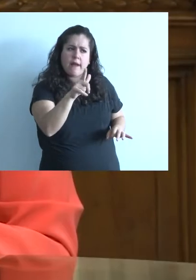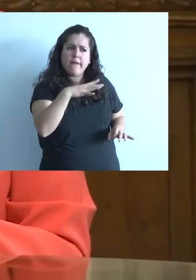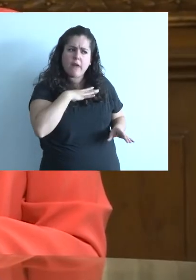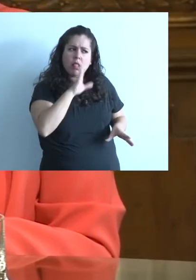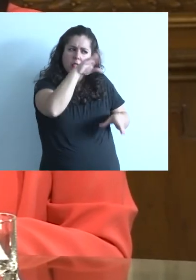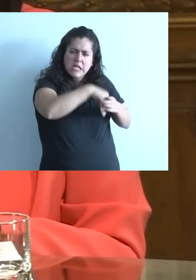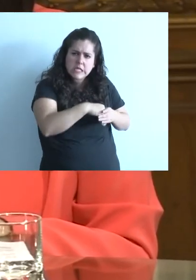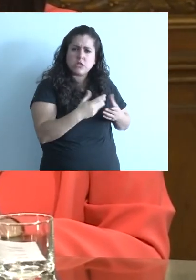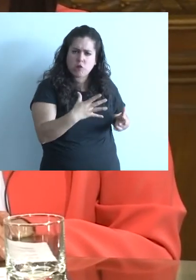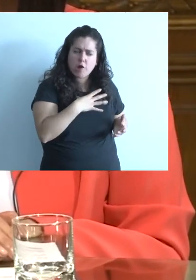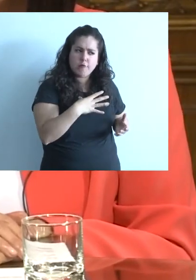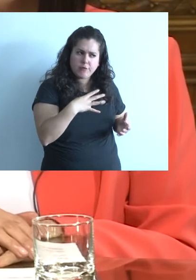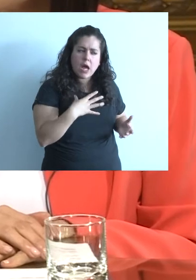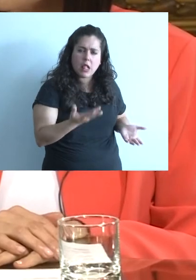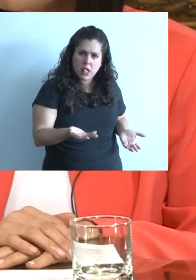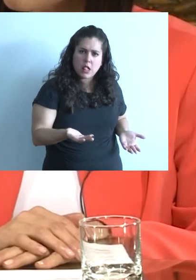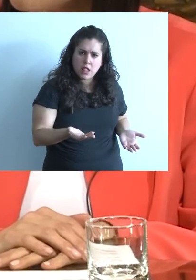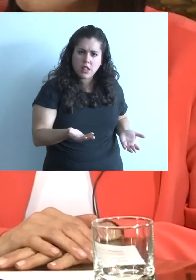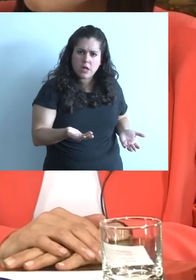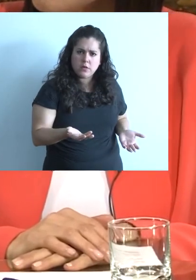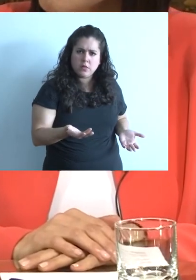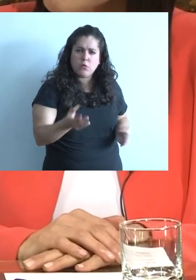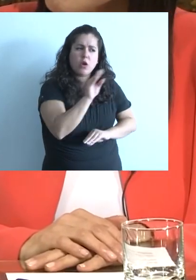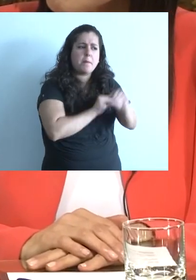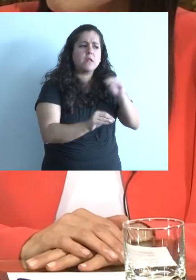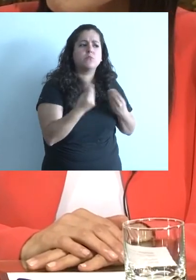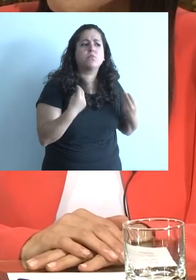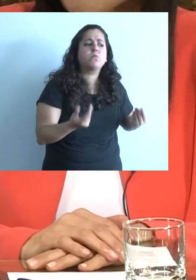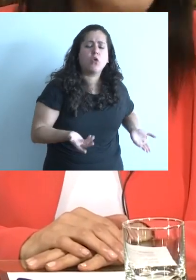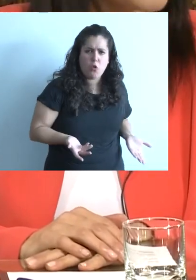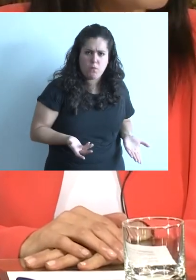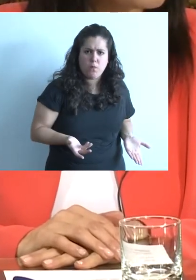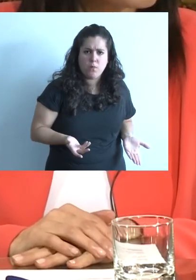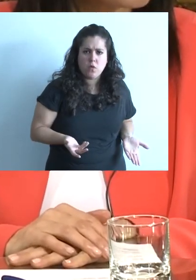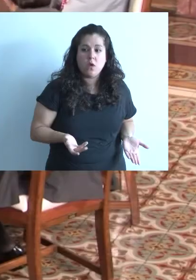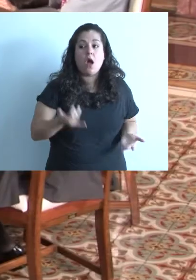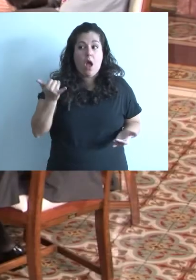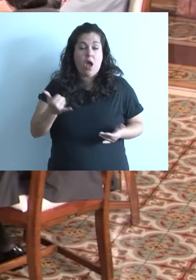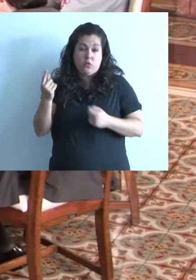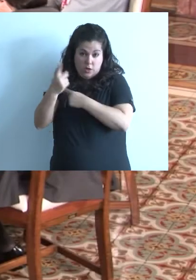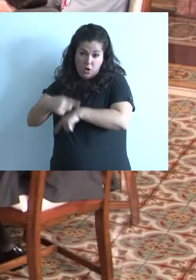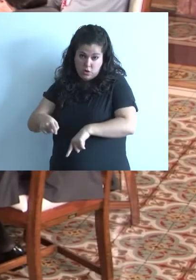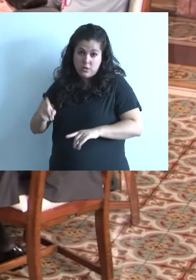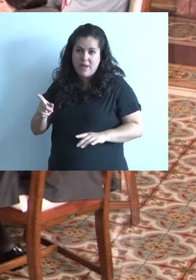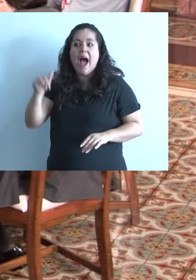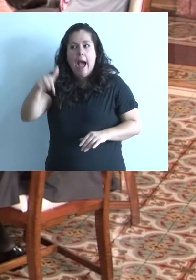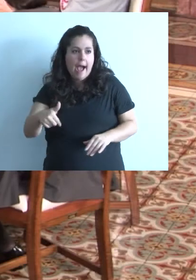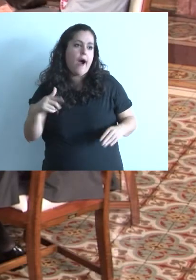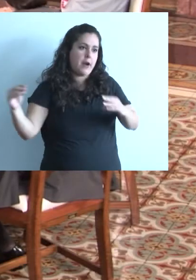escuelas rurales, es típico, es decir, ¿qué inserción tienen? ¿Qué preparación tienen? Claro, pero además, está otro factor,